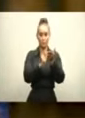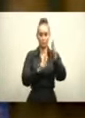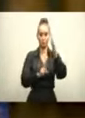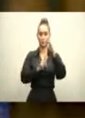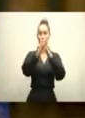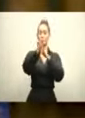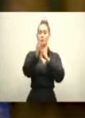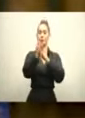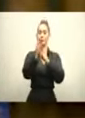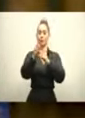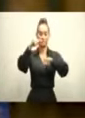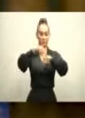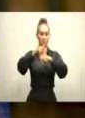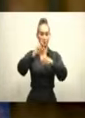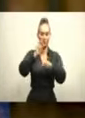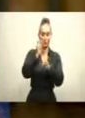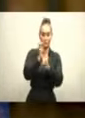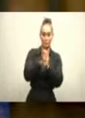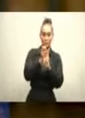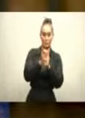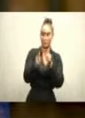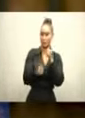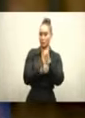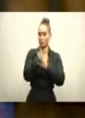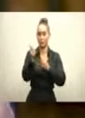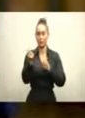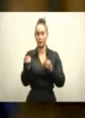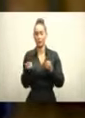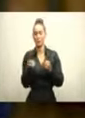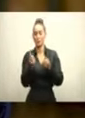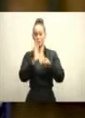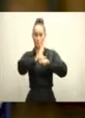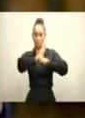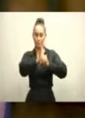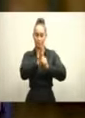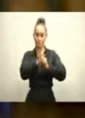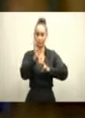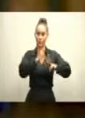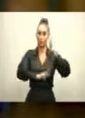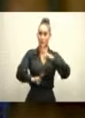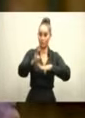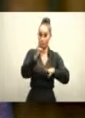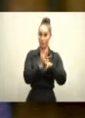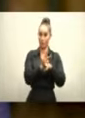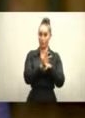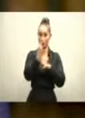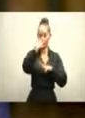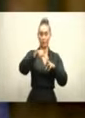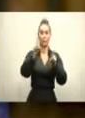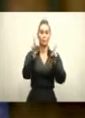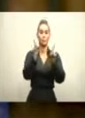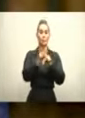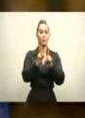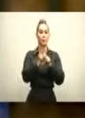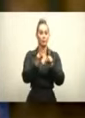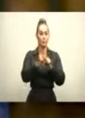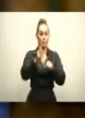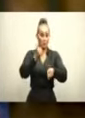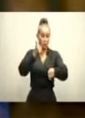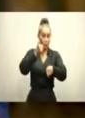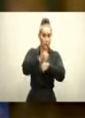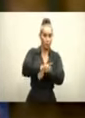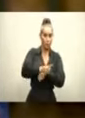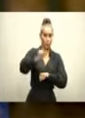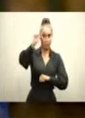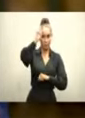contexto de dificultades derivadas de la pandemia mundial que estamos sufriendo, pero también de la mala planificación de gasto